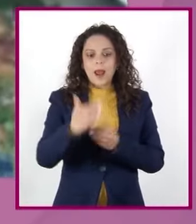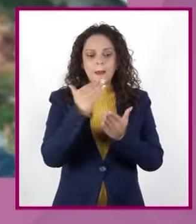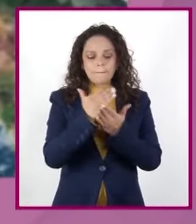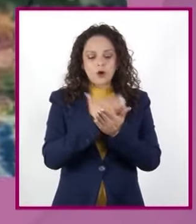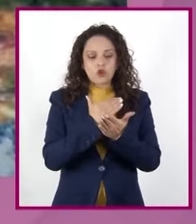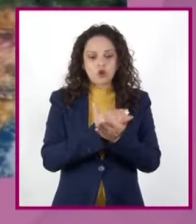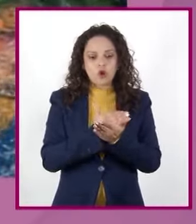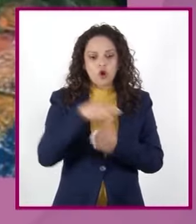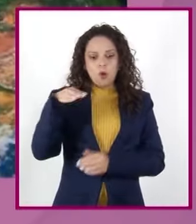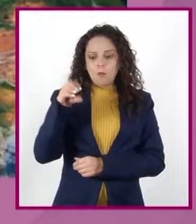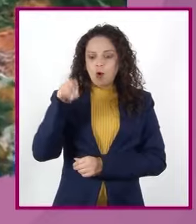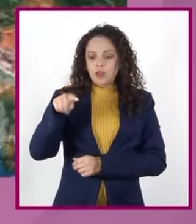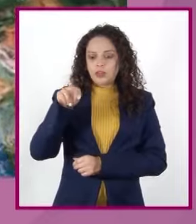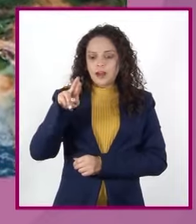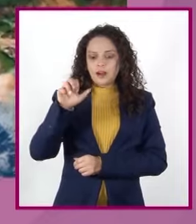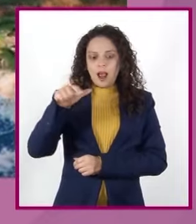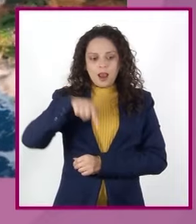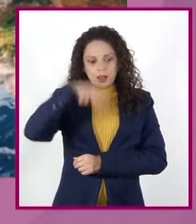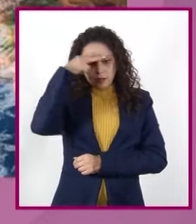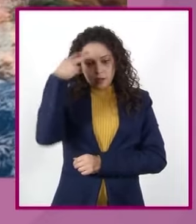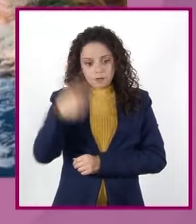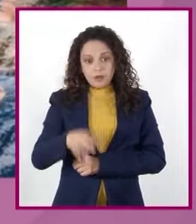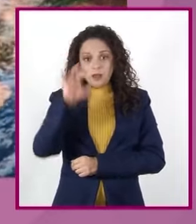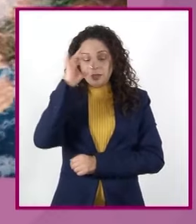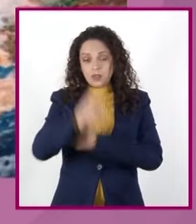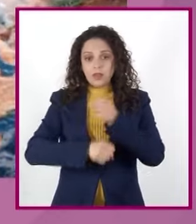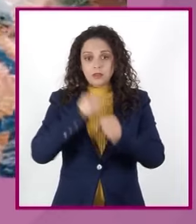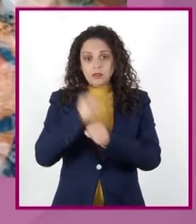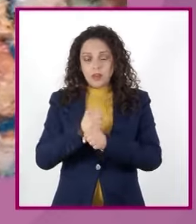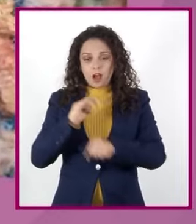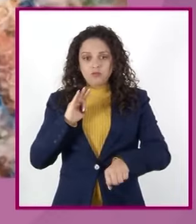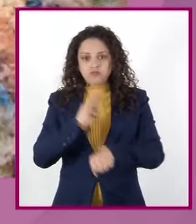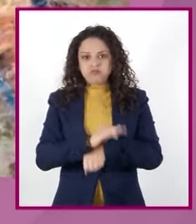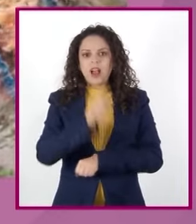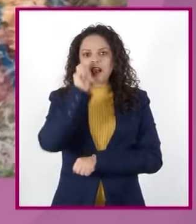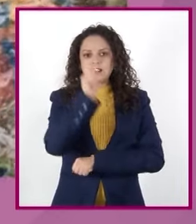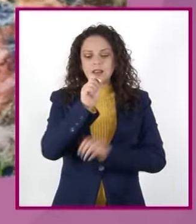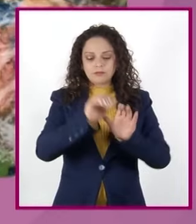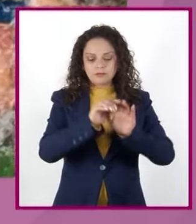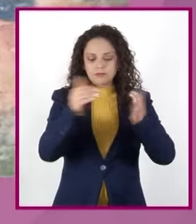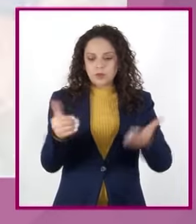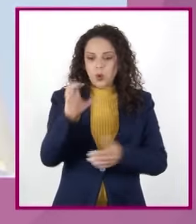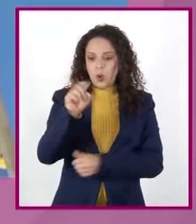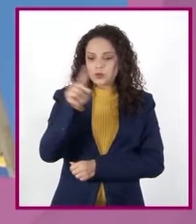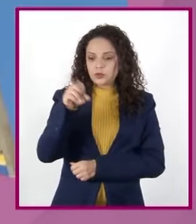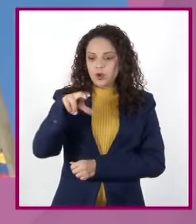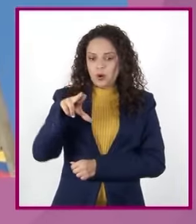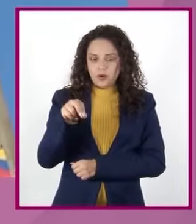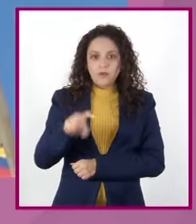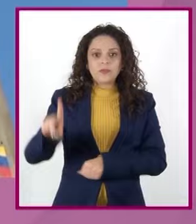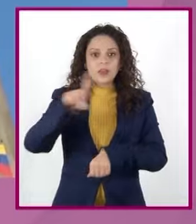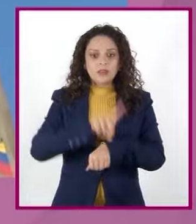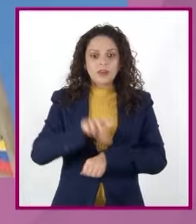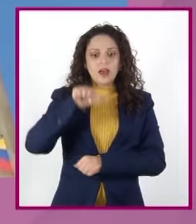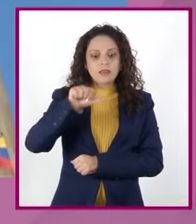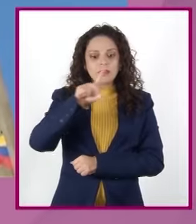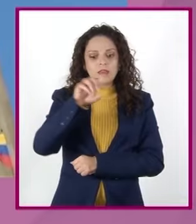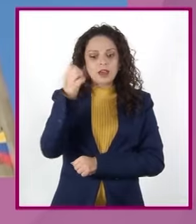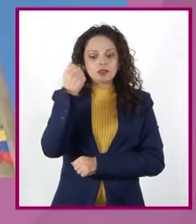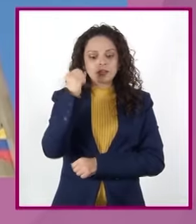México 30 años protegiendo la capa de ozono El 16 de septiembre de